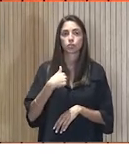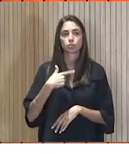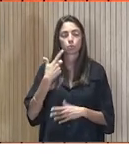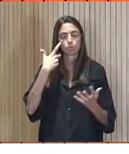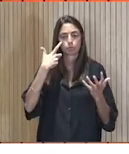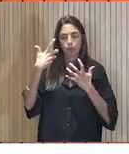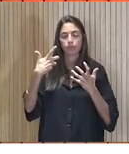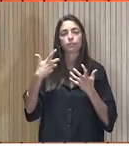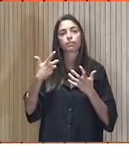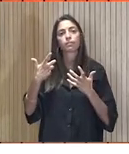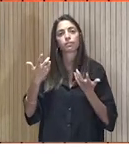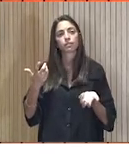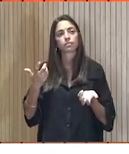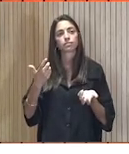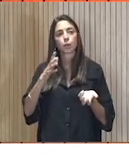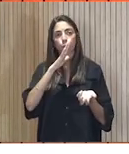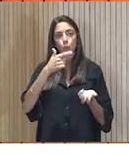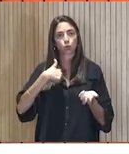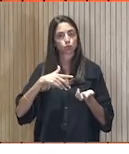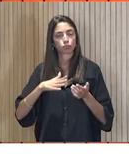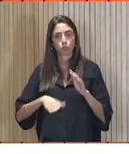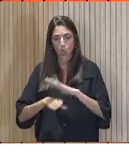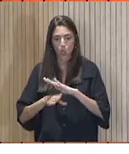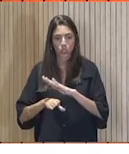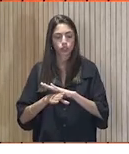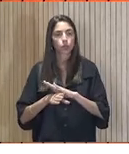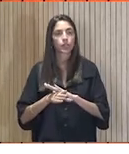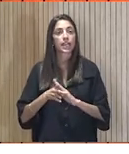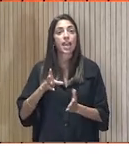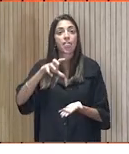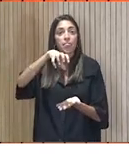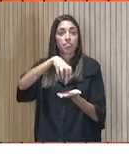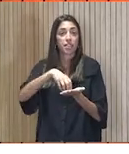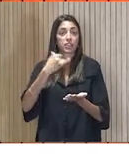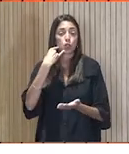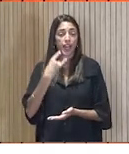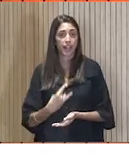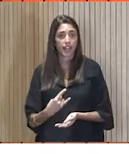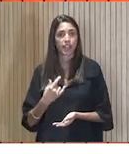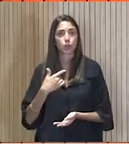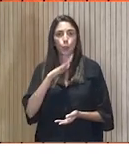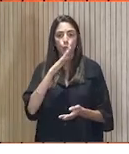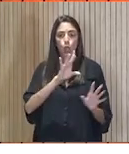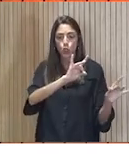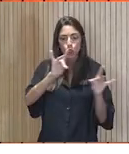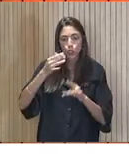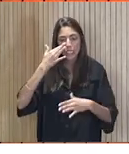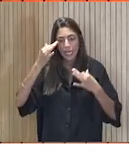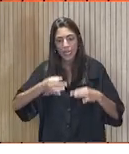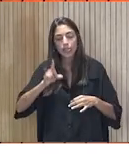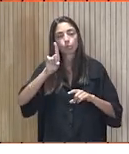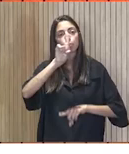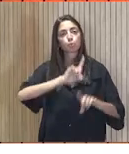atención a los que hemos estado o estamos en el centro energético, el que palpas la realidad y los problemas sociales,